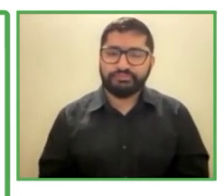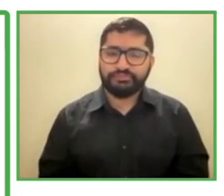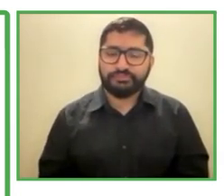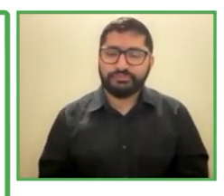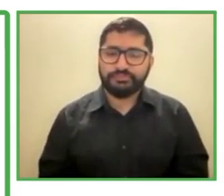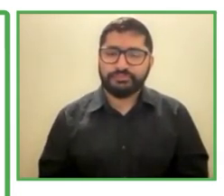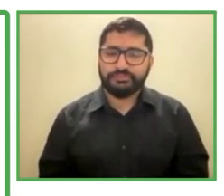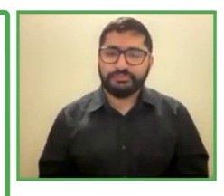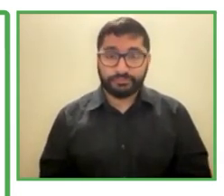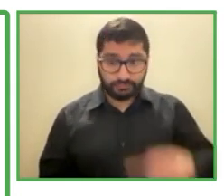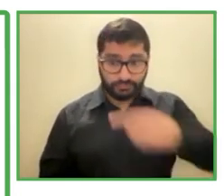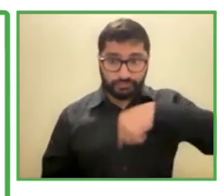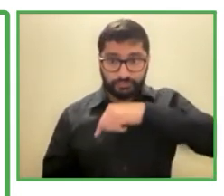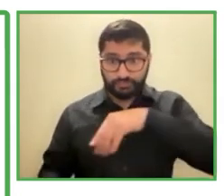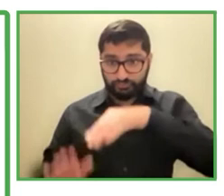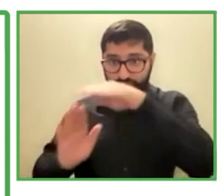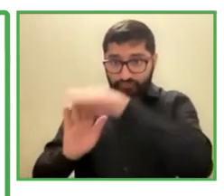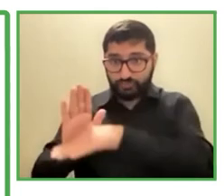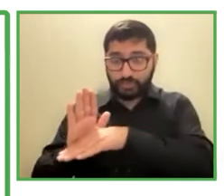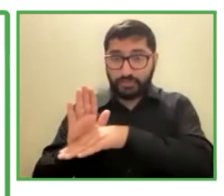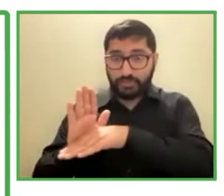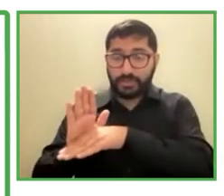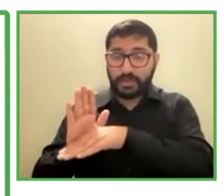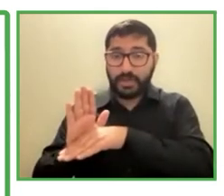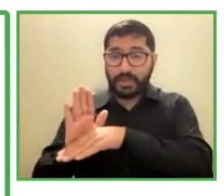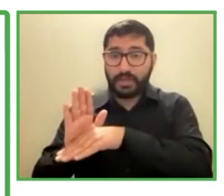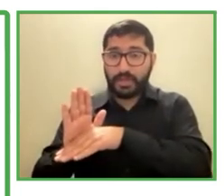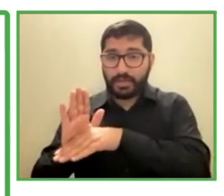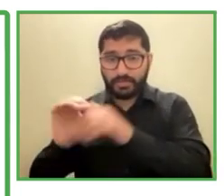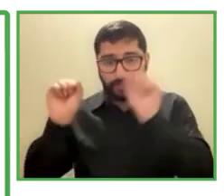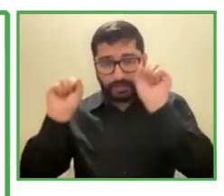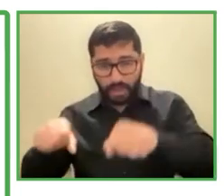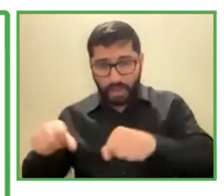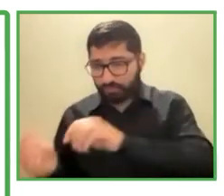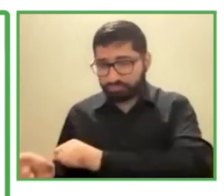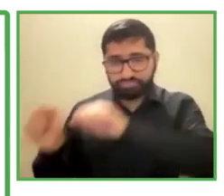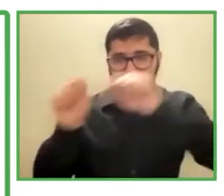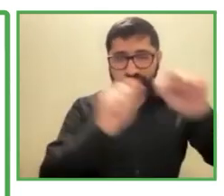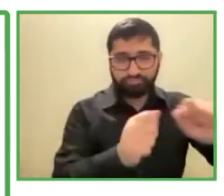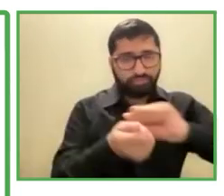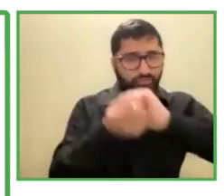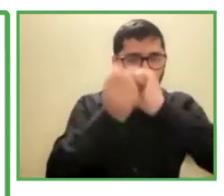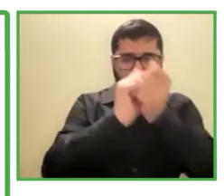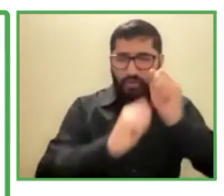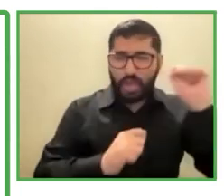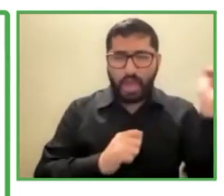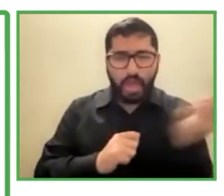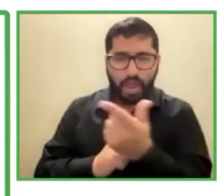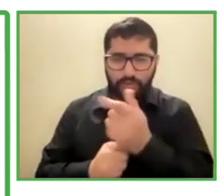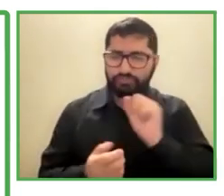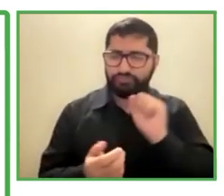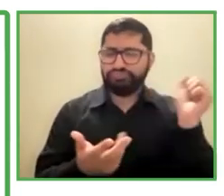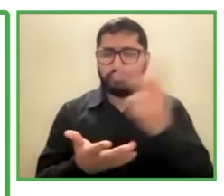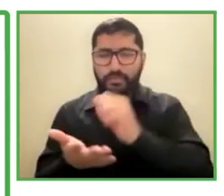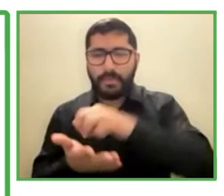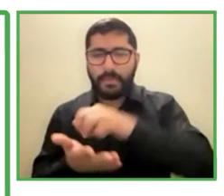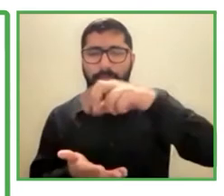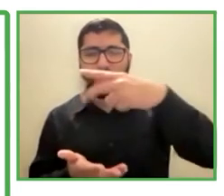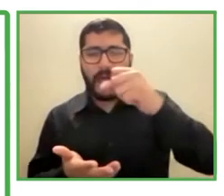la posibilidad de transferir a todas todas las farmacias podrían utilizar empleados sordos para expresar